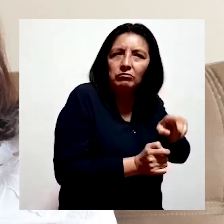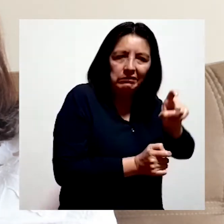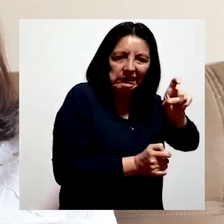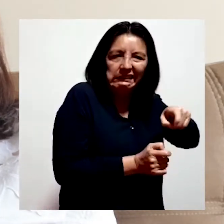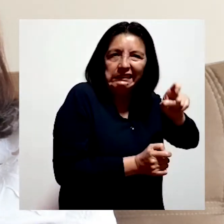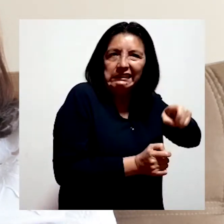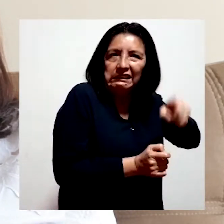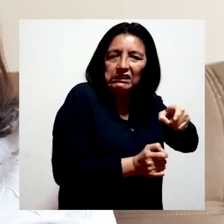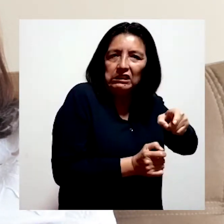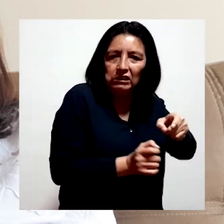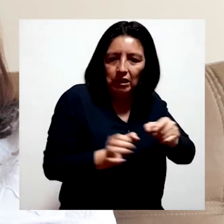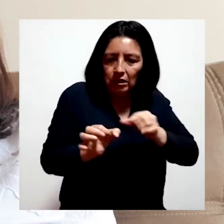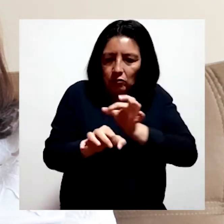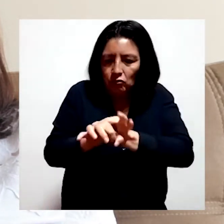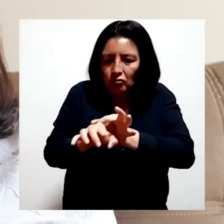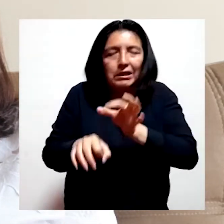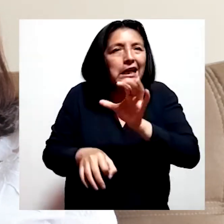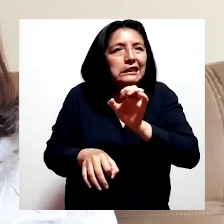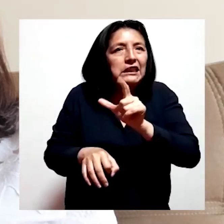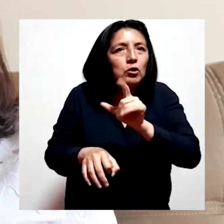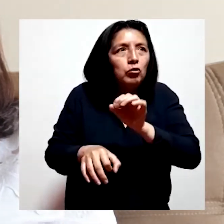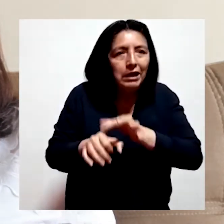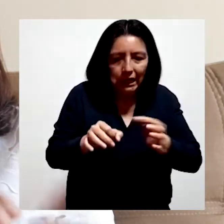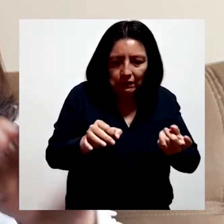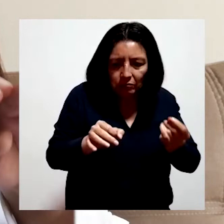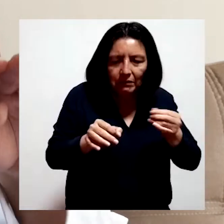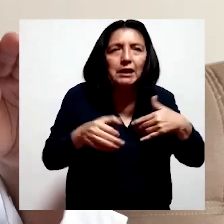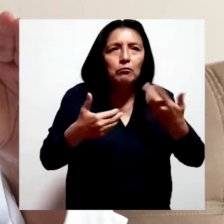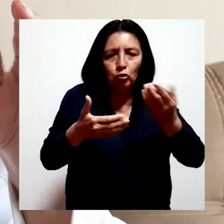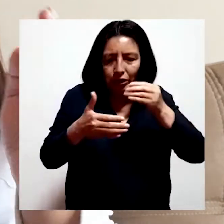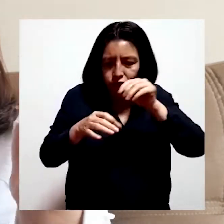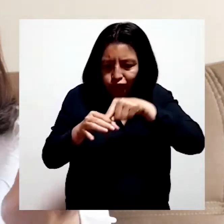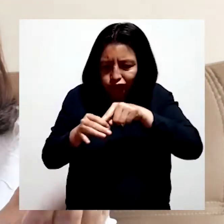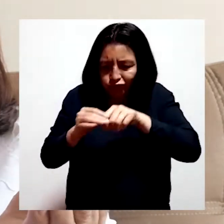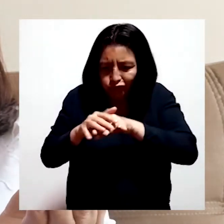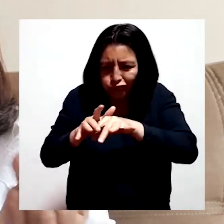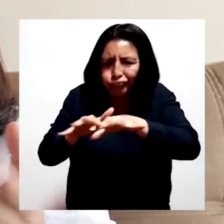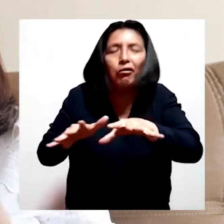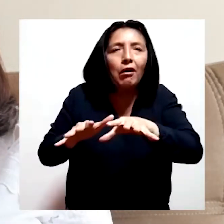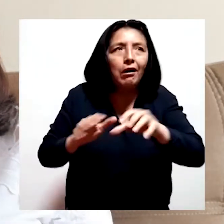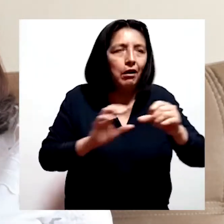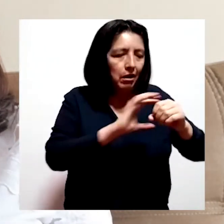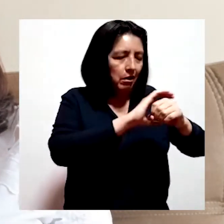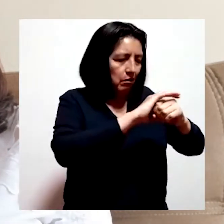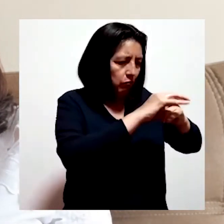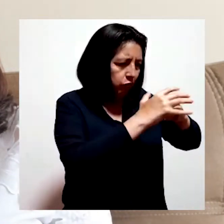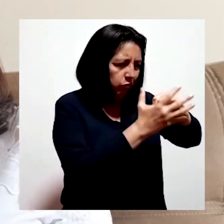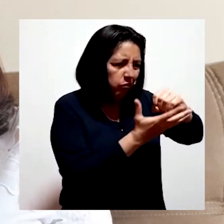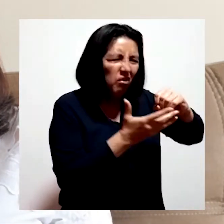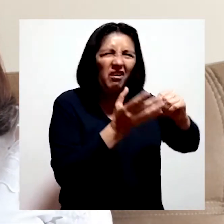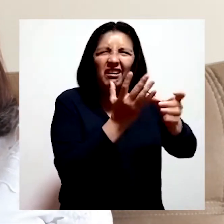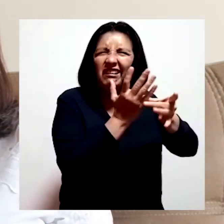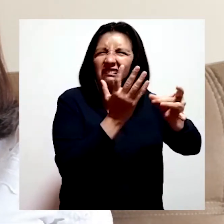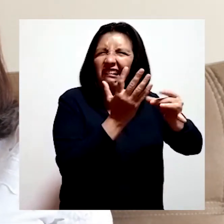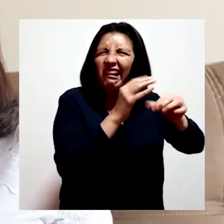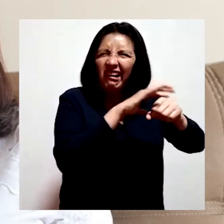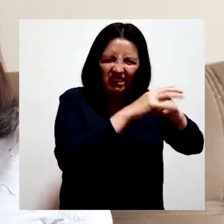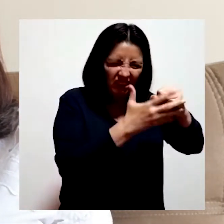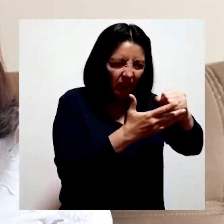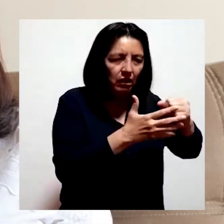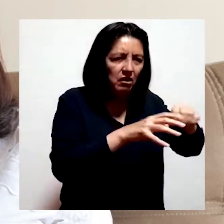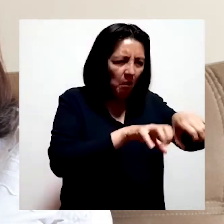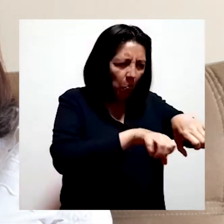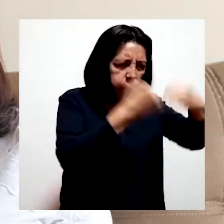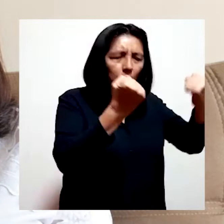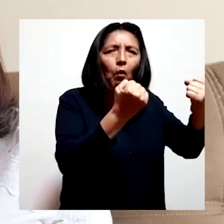célula viva para poder reproducirse. En su exterior tiene una membrana lipídica o membrana de grasa, que se destruye